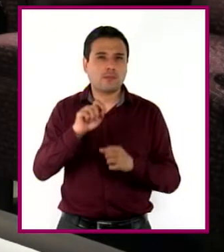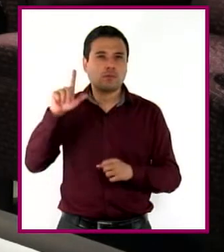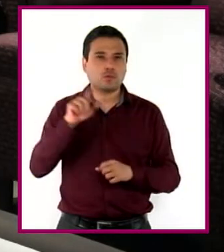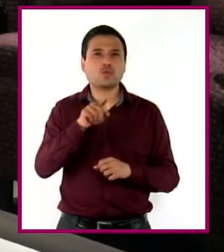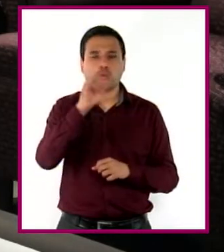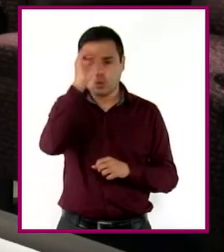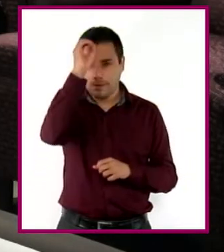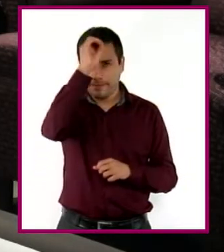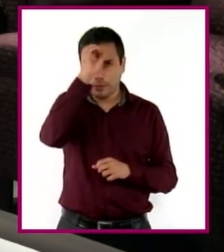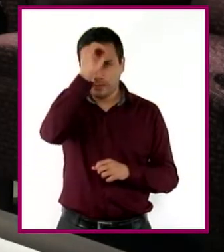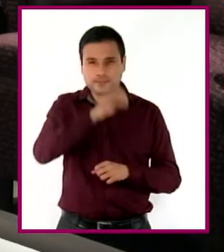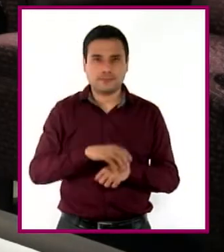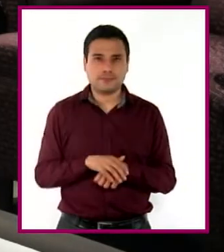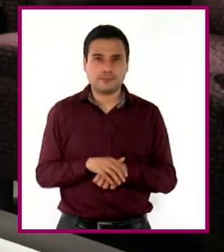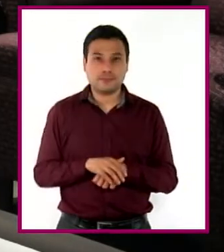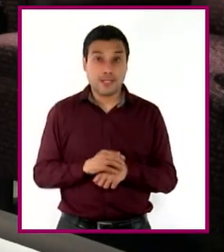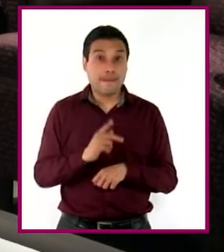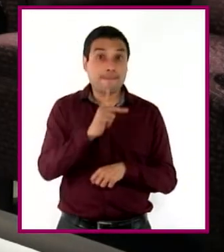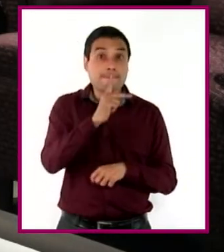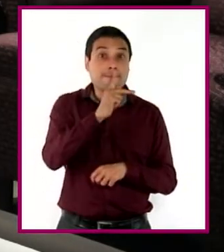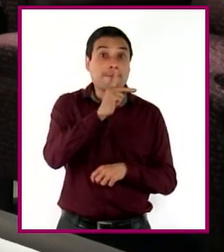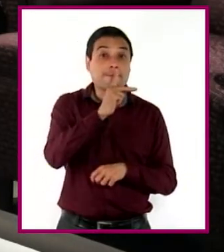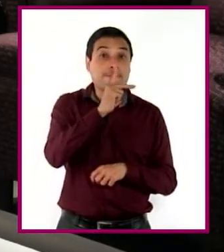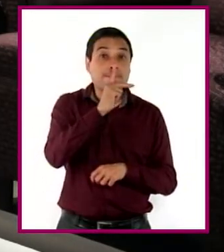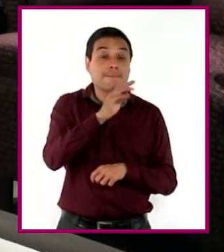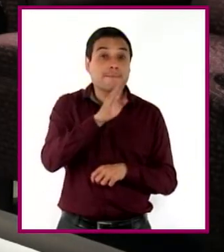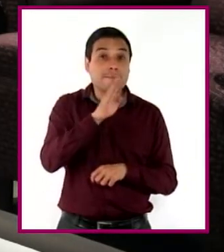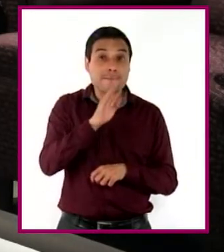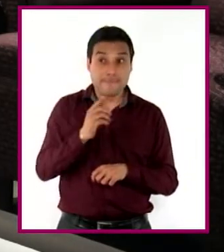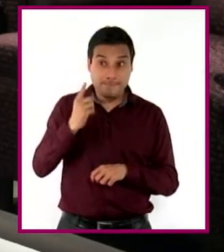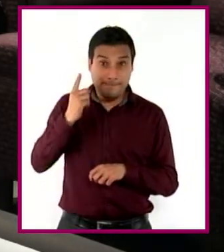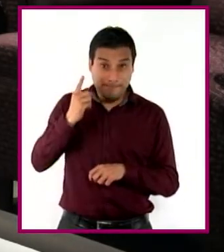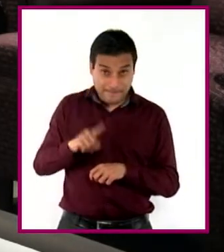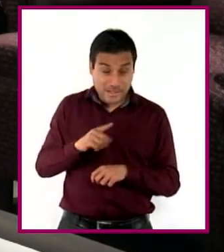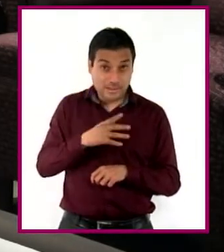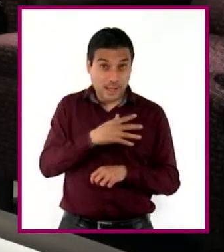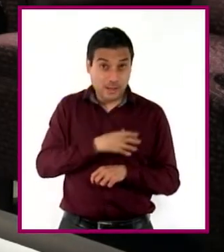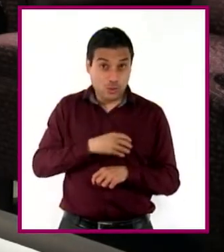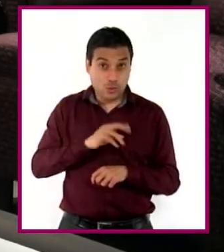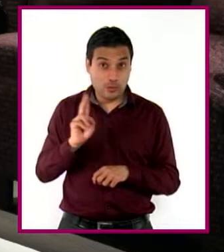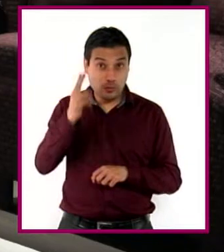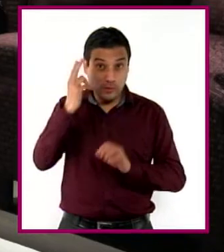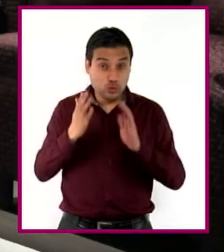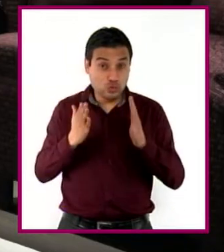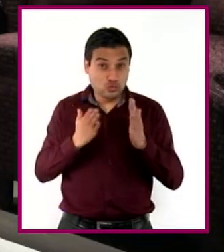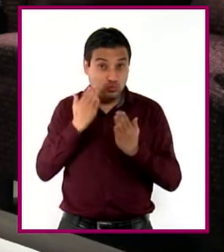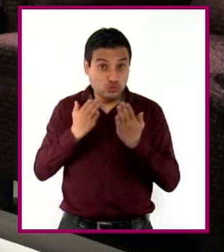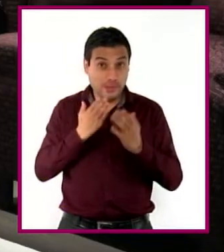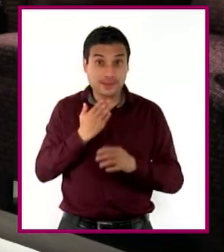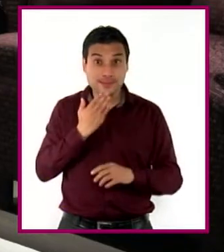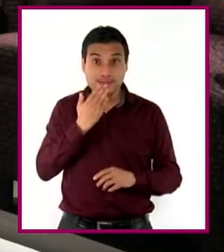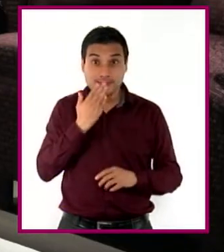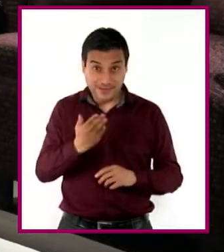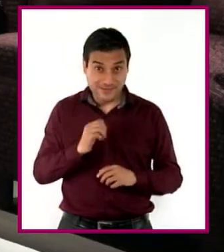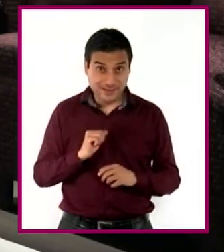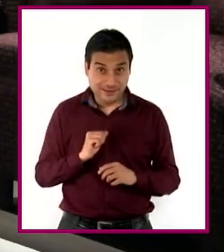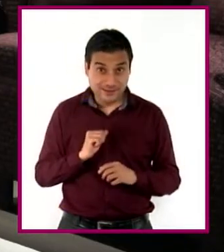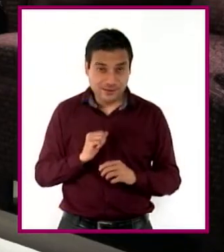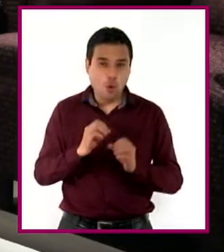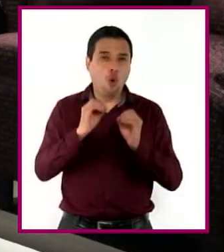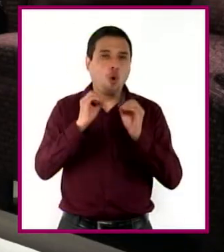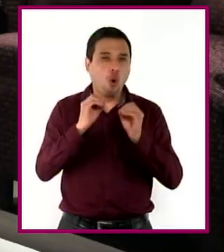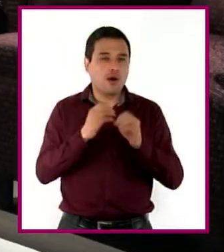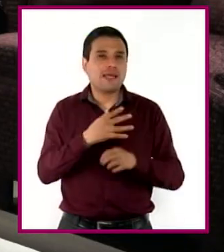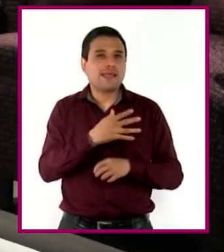¿Te parece correcto que los padres quieran determinar el futuro profesional de sus hijos, aun cuando sean los hijos quienes